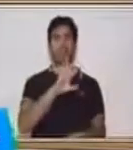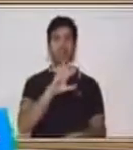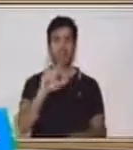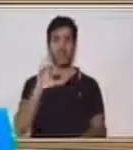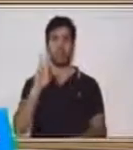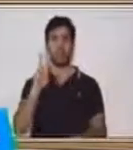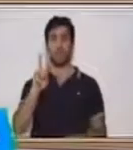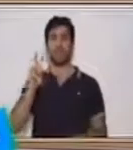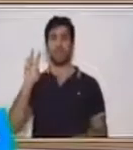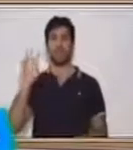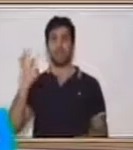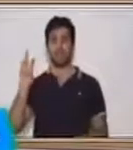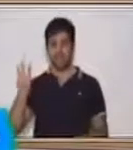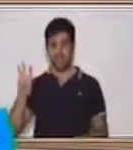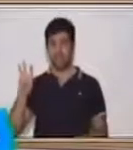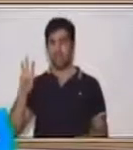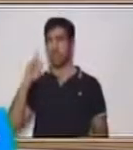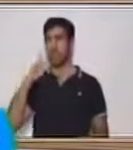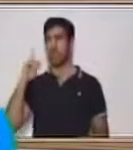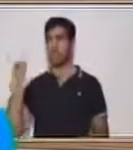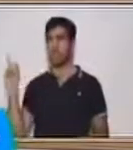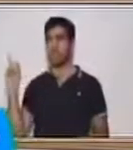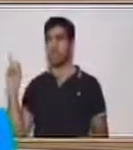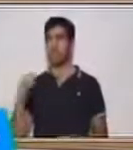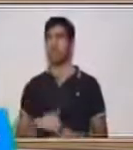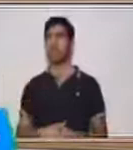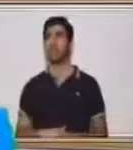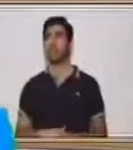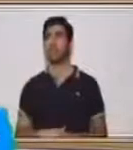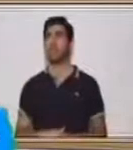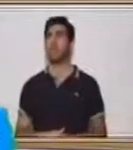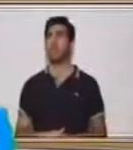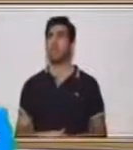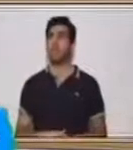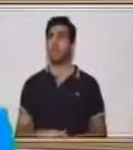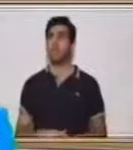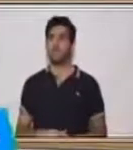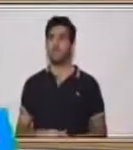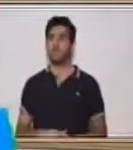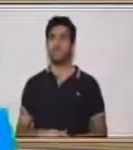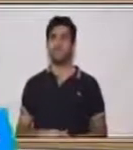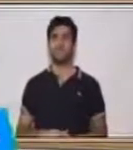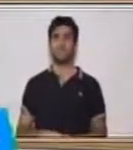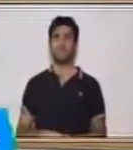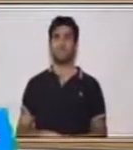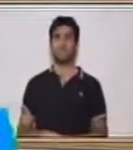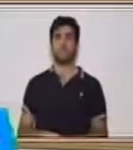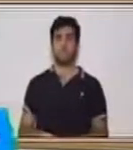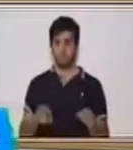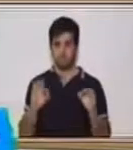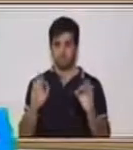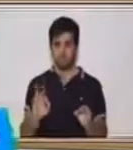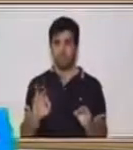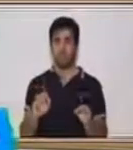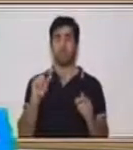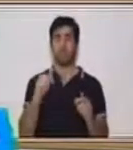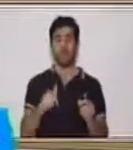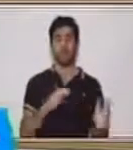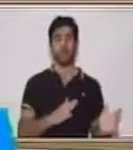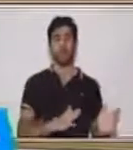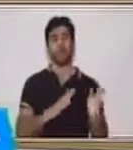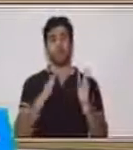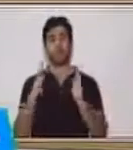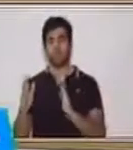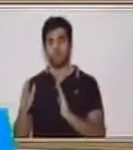número está representado acá? Aquí dice quinientos veintitrés. Vamos ahora con el